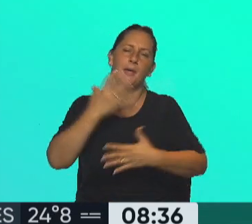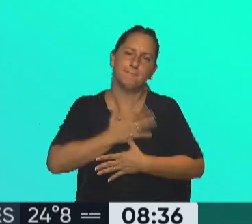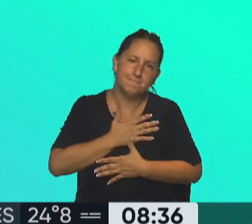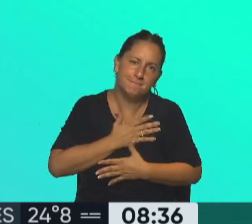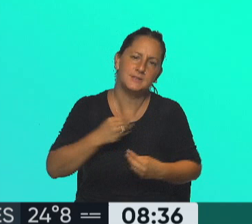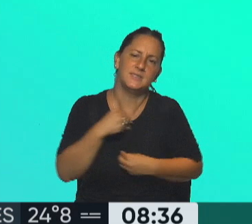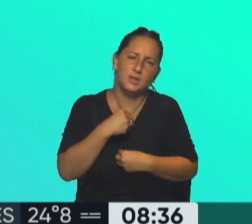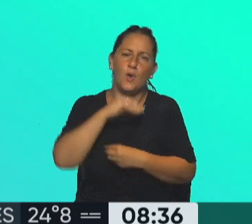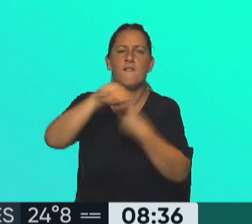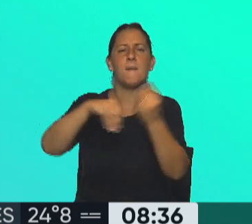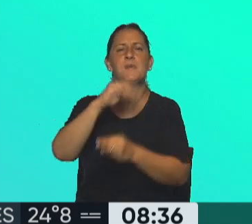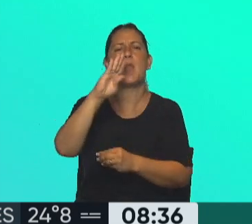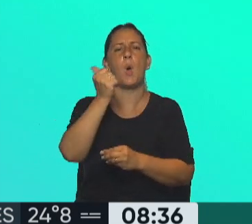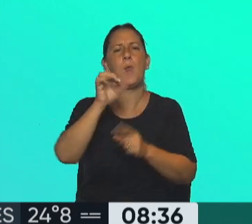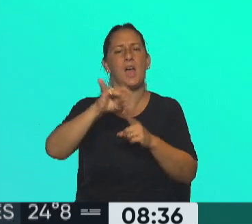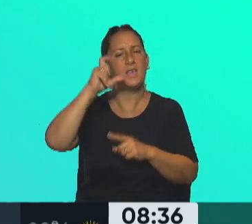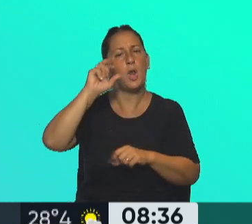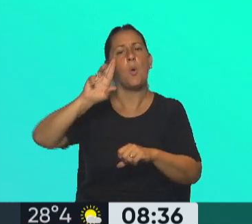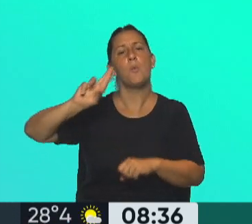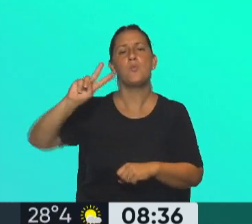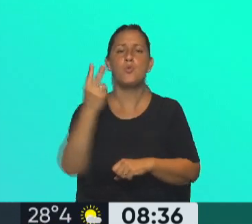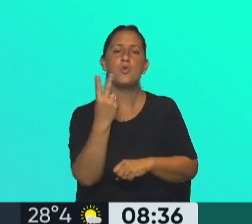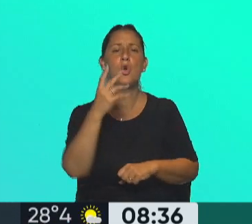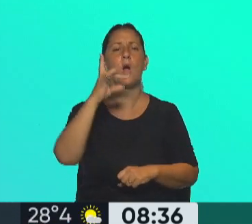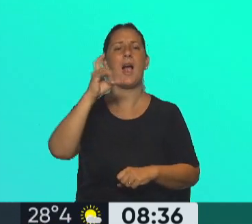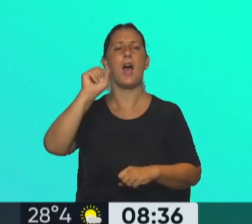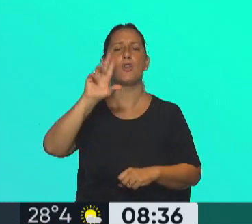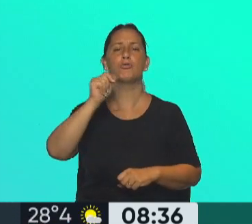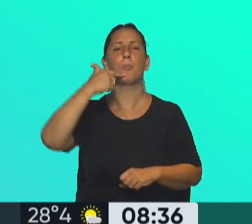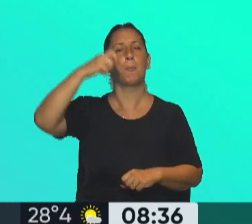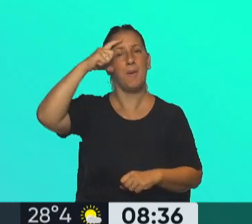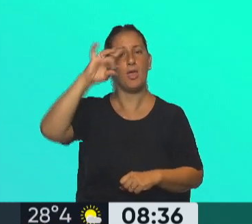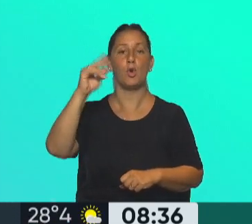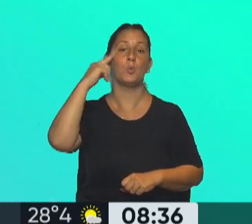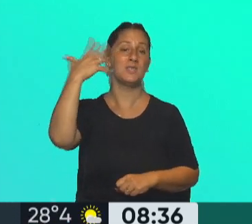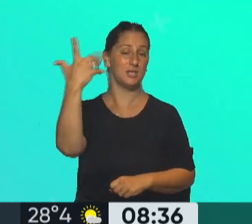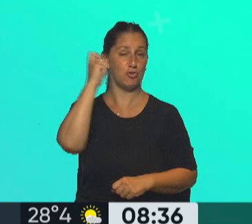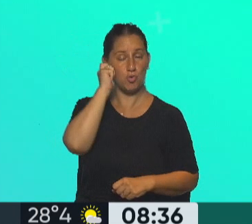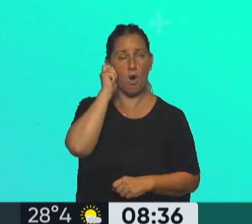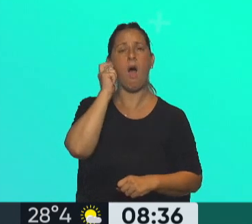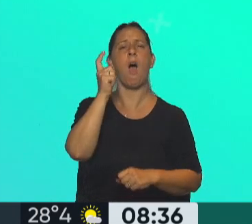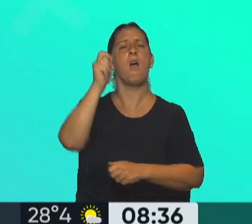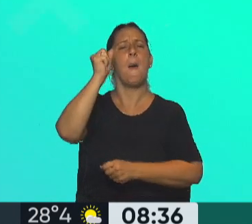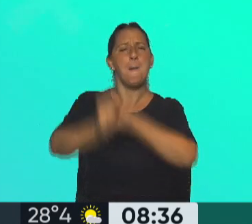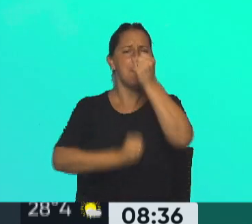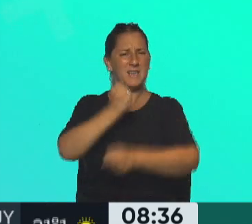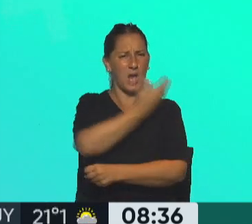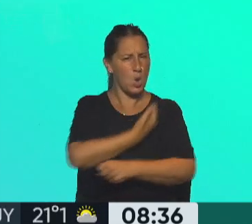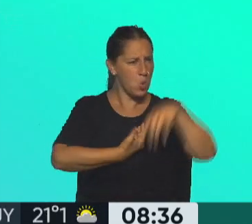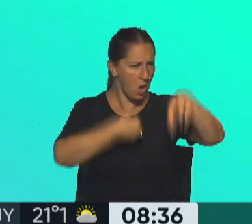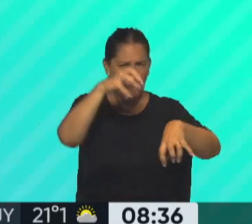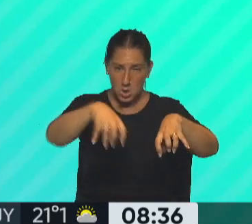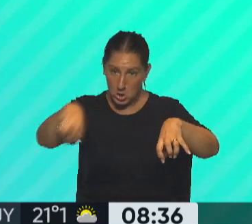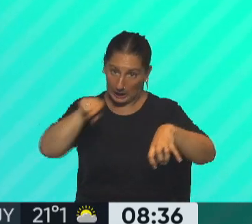cariño a la familia Blackier por la muerte de don Carlos Pedro. Tenía 95 años, fue de los empresarios más